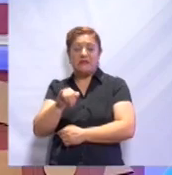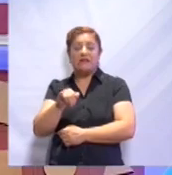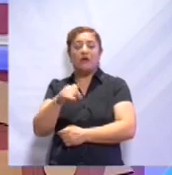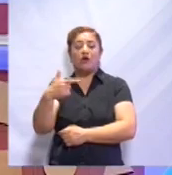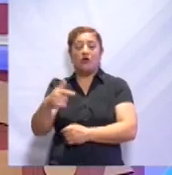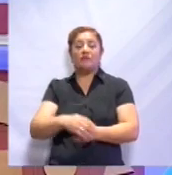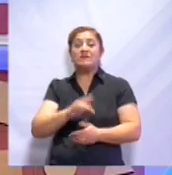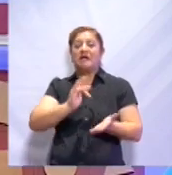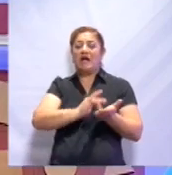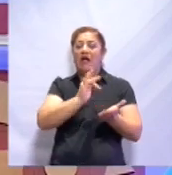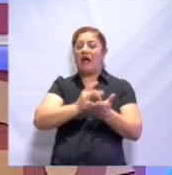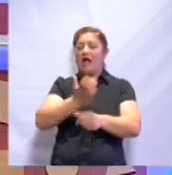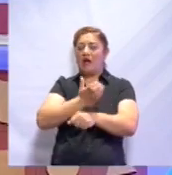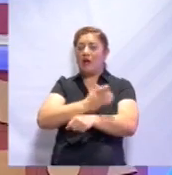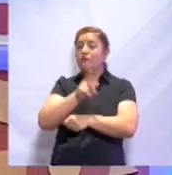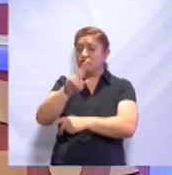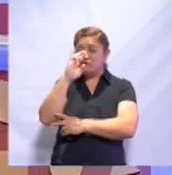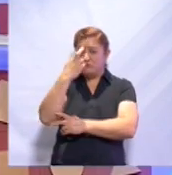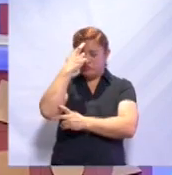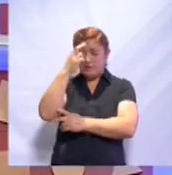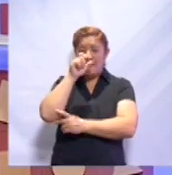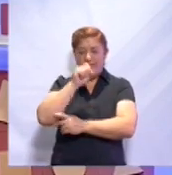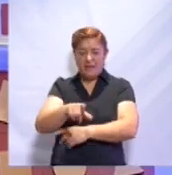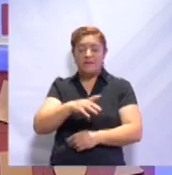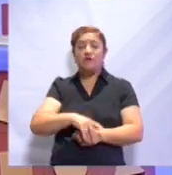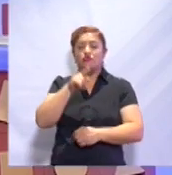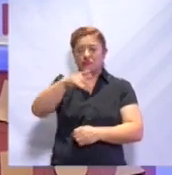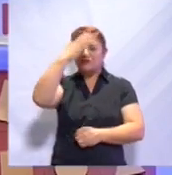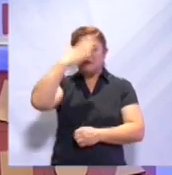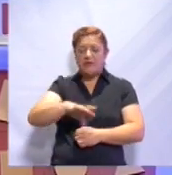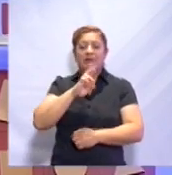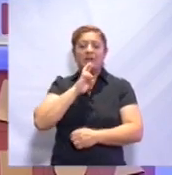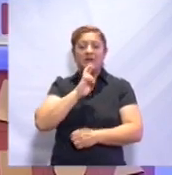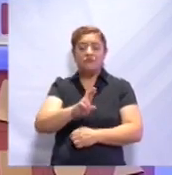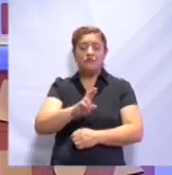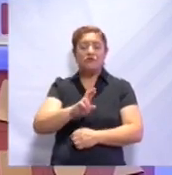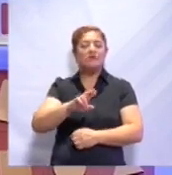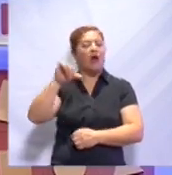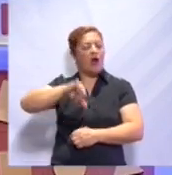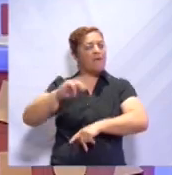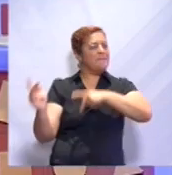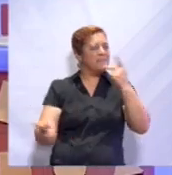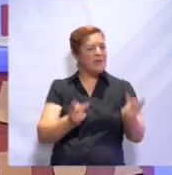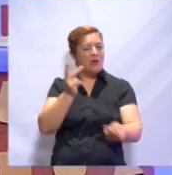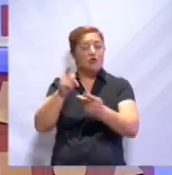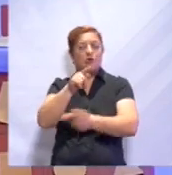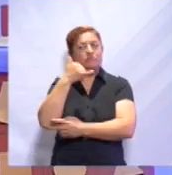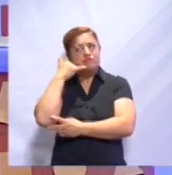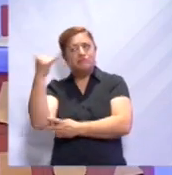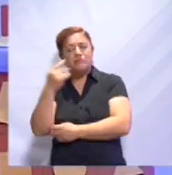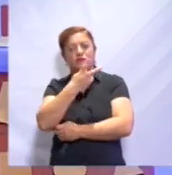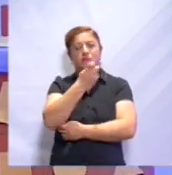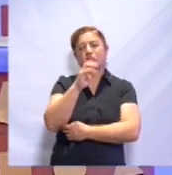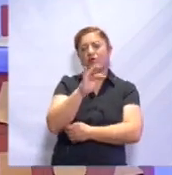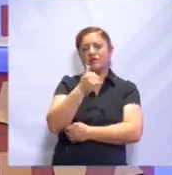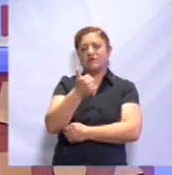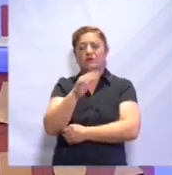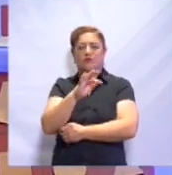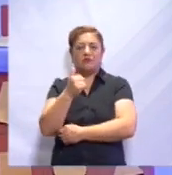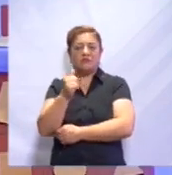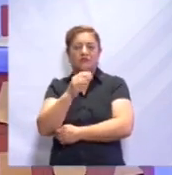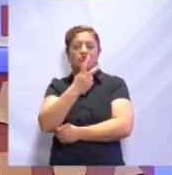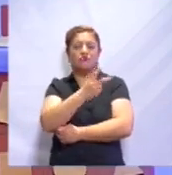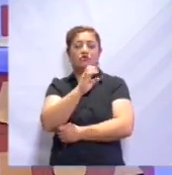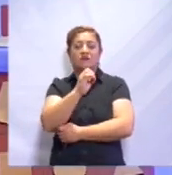acompañarnos. se les olvide, también si ya saben la respuesta de la trivia de hoy, comunicarse al 246-4600